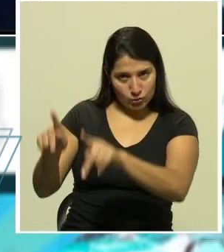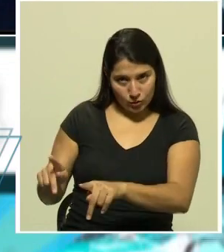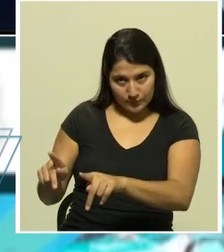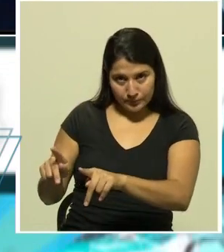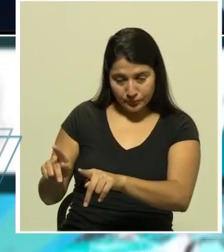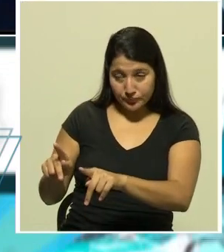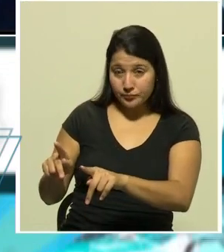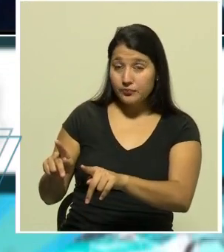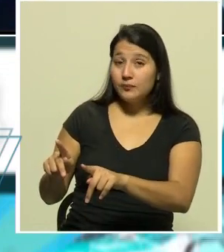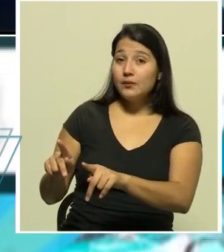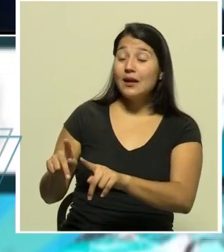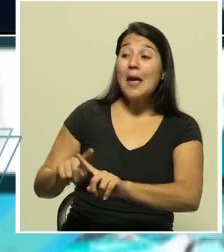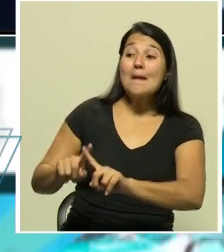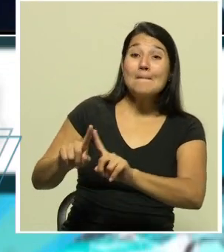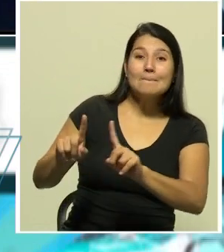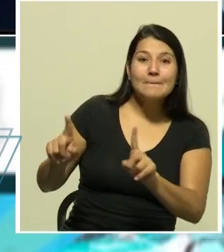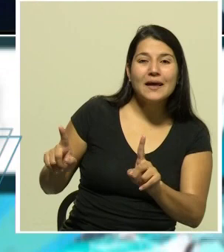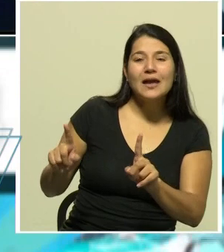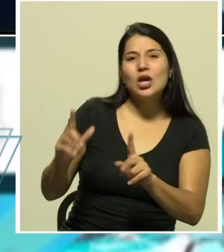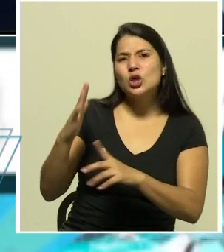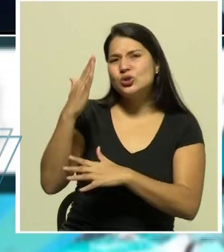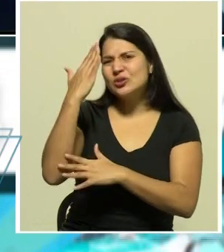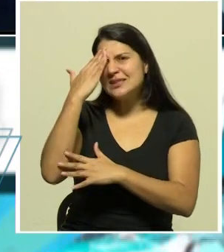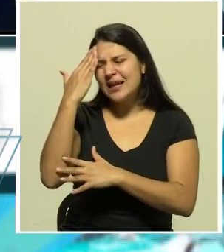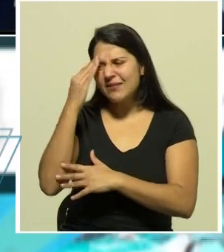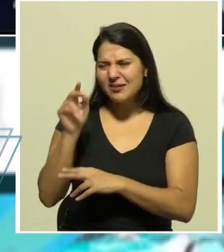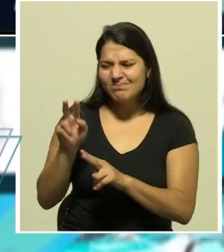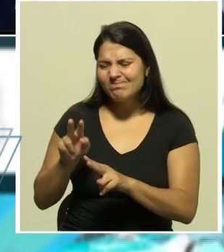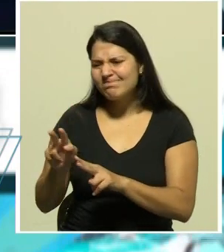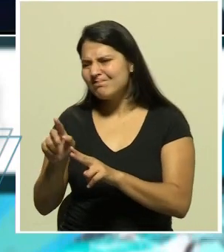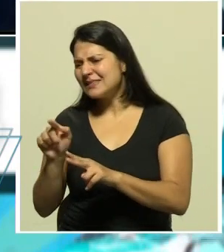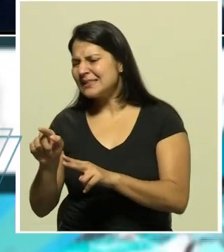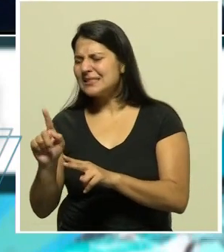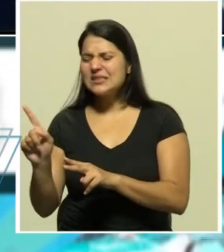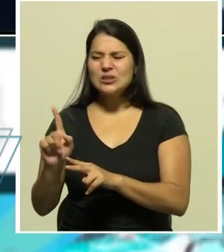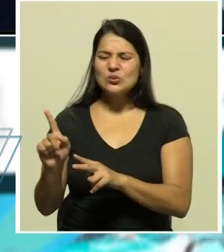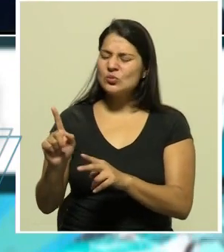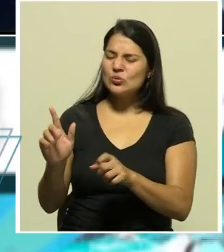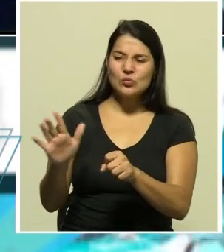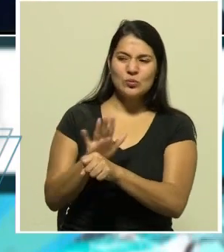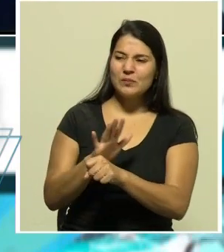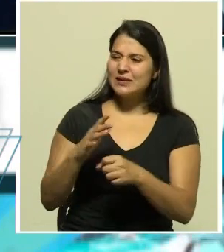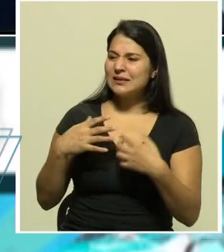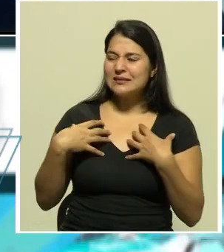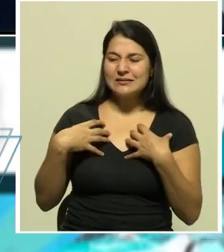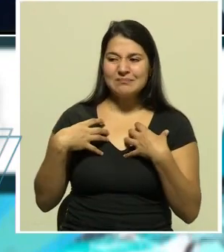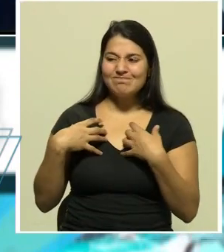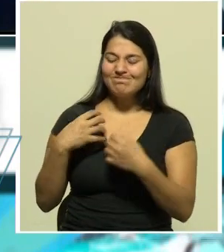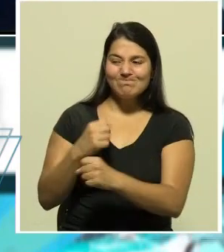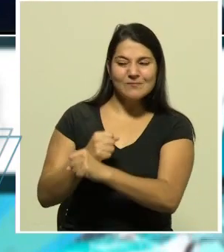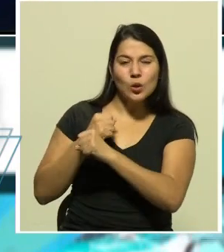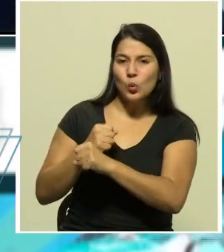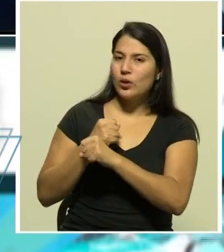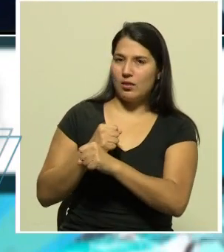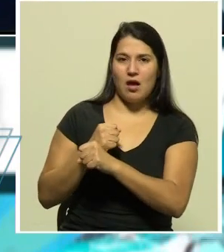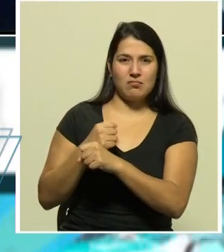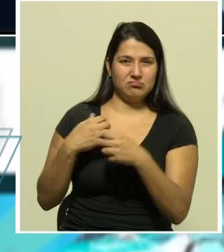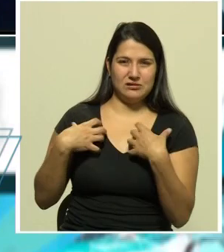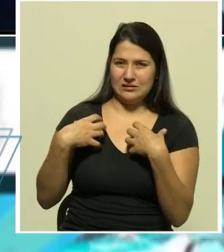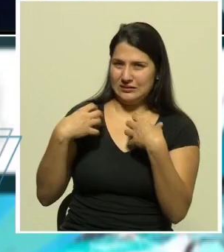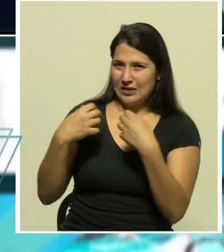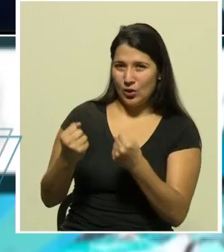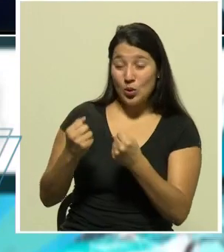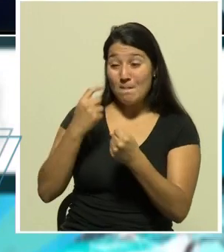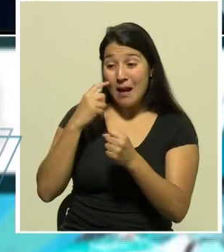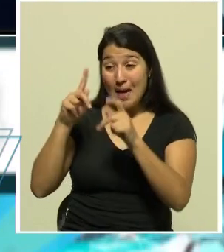que se tenían que garantizar para garantizar la seguridad y la salubridad de las personas que estaban adentro y de las que estaban